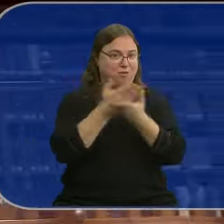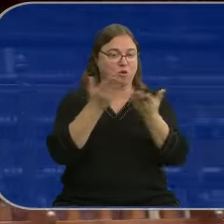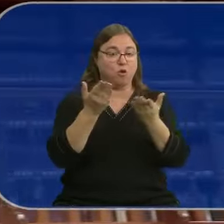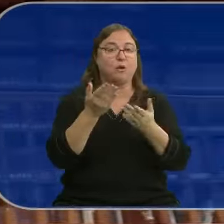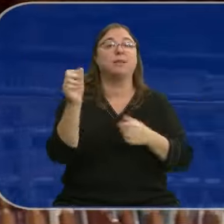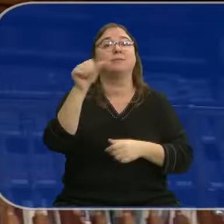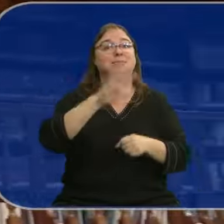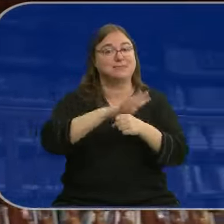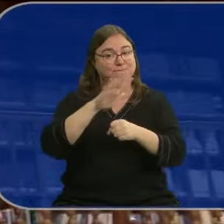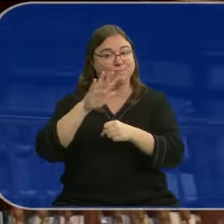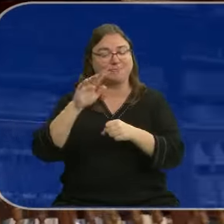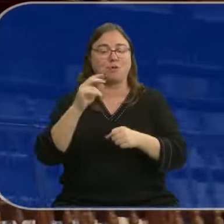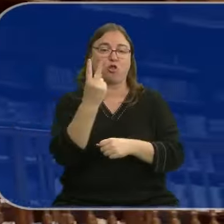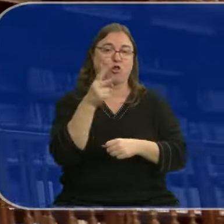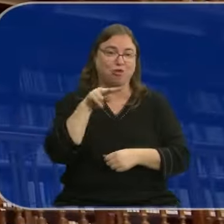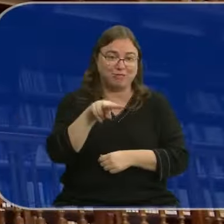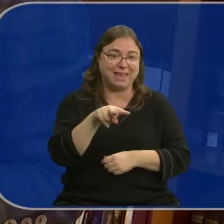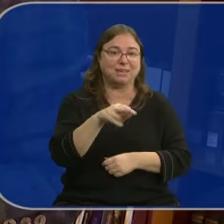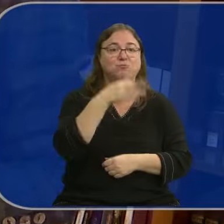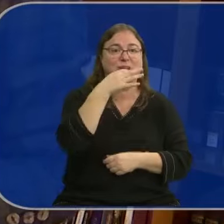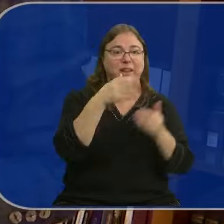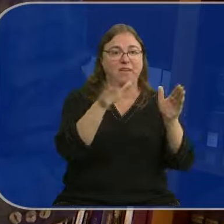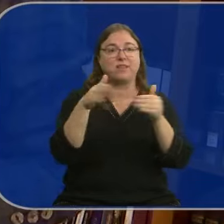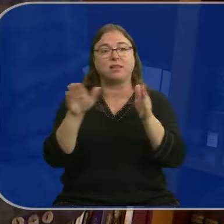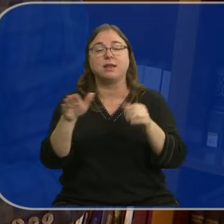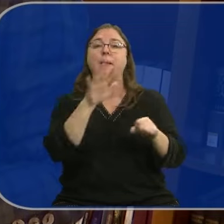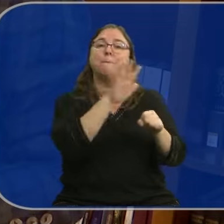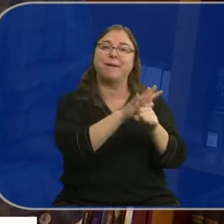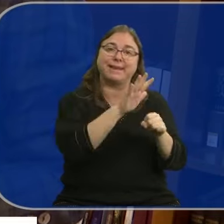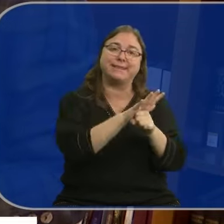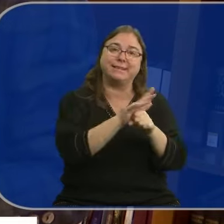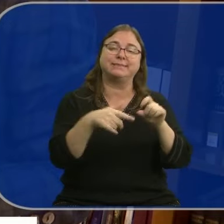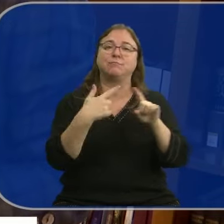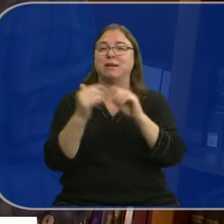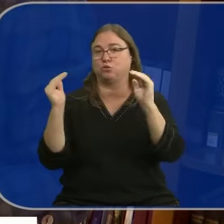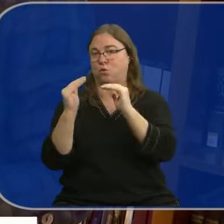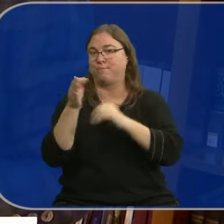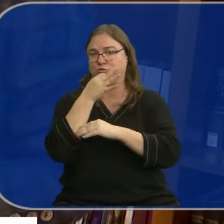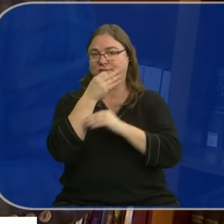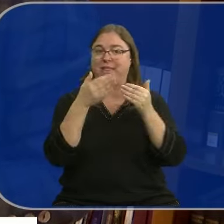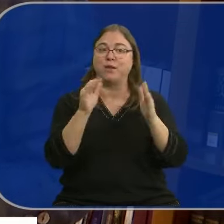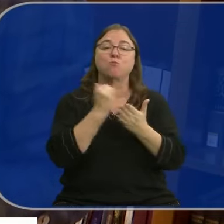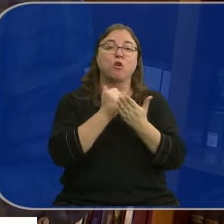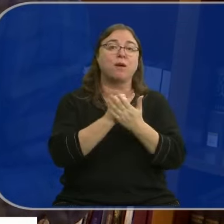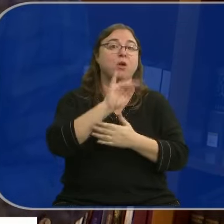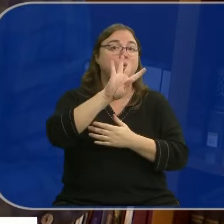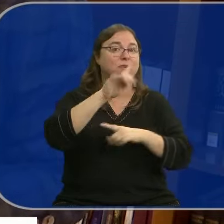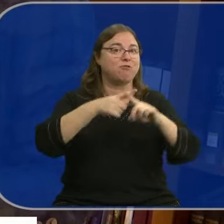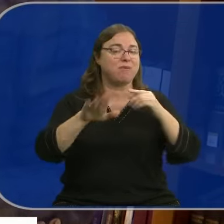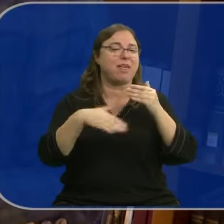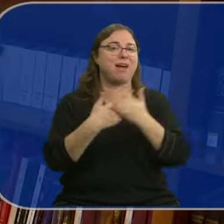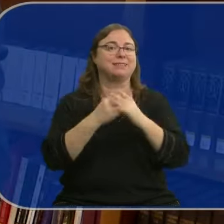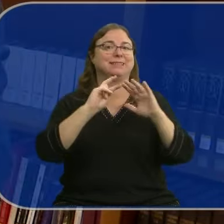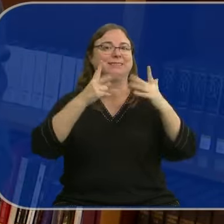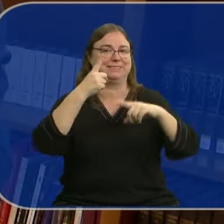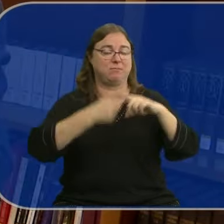dos días por la tarde. Vamos a aprobar con dos días, los martes y jueves, de cuatro y media a siete.